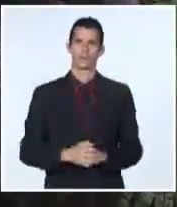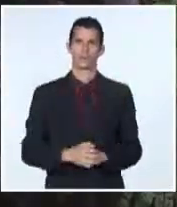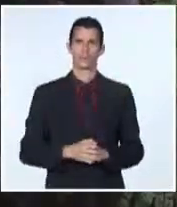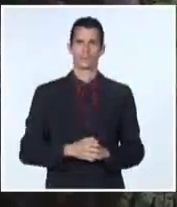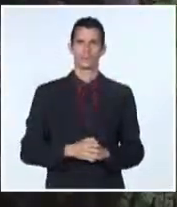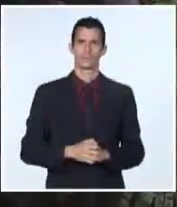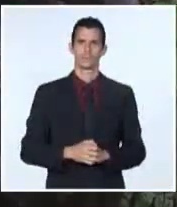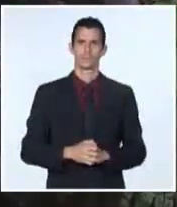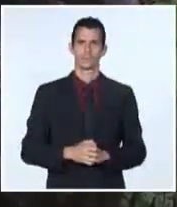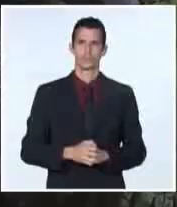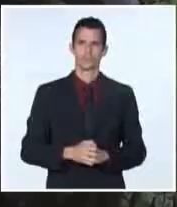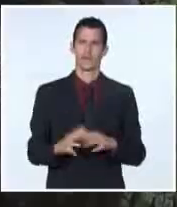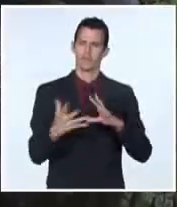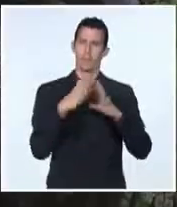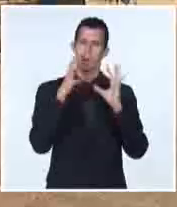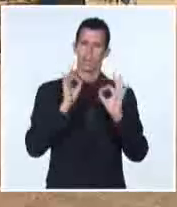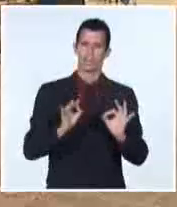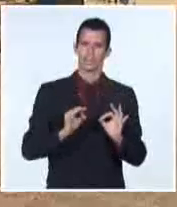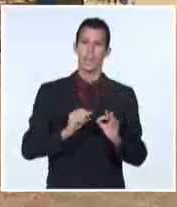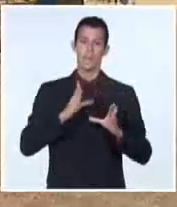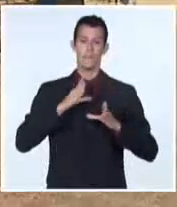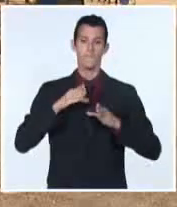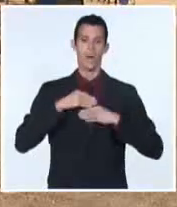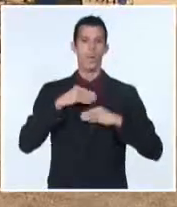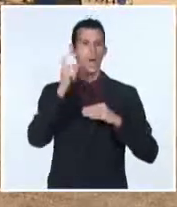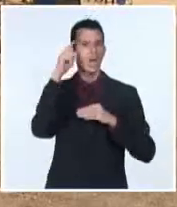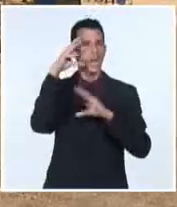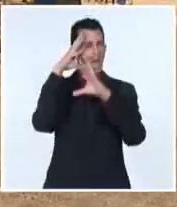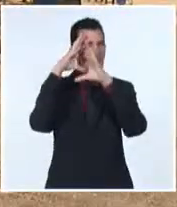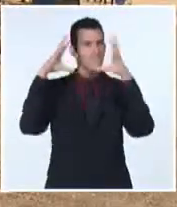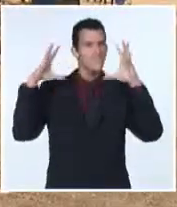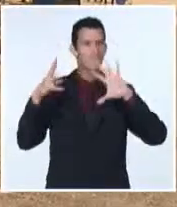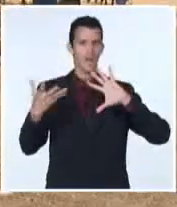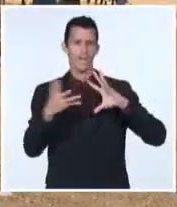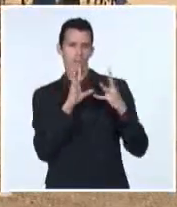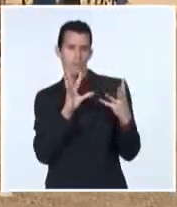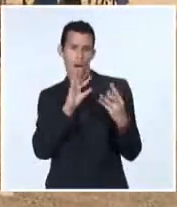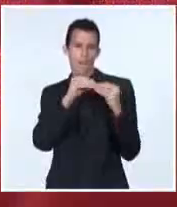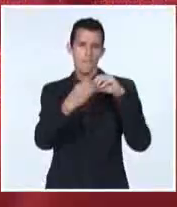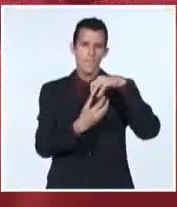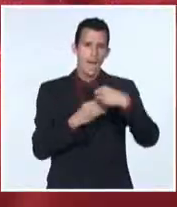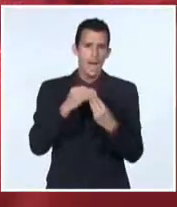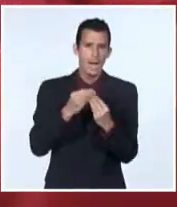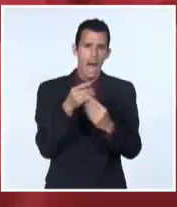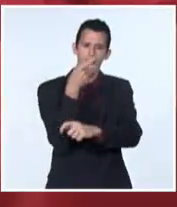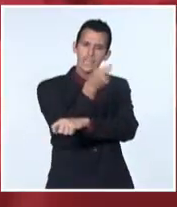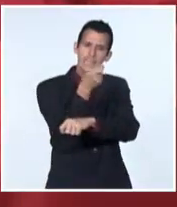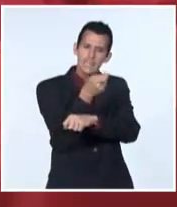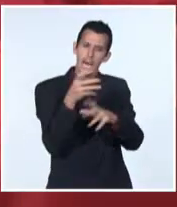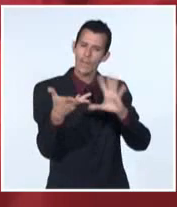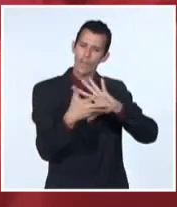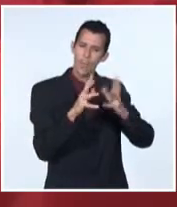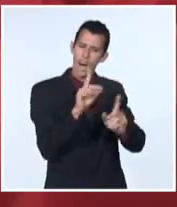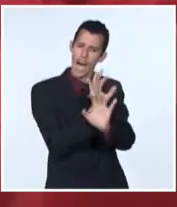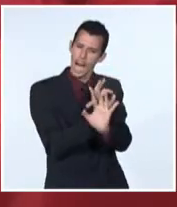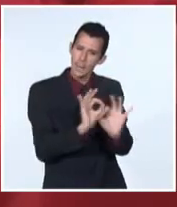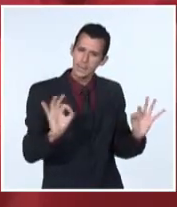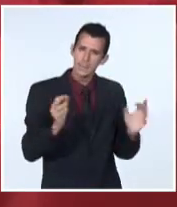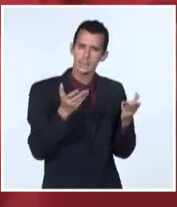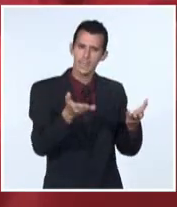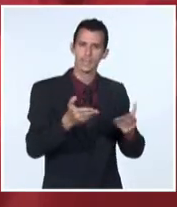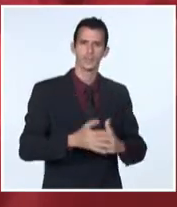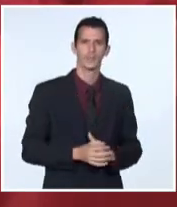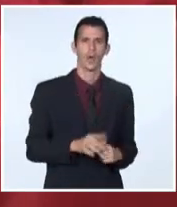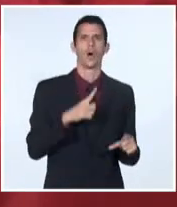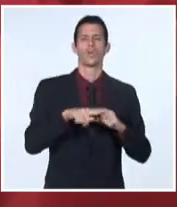pedagógicas de la entidad. Otro de los objetivos de esta escuela es lograr la reinserción en la sociedad,